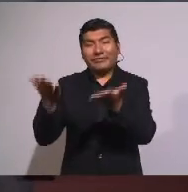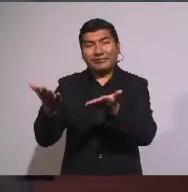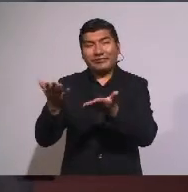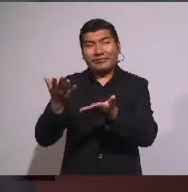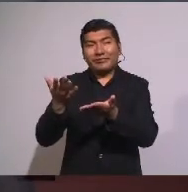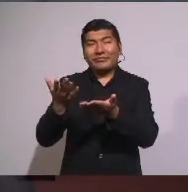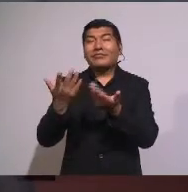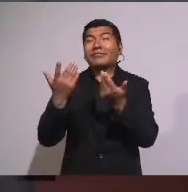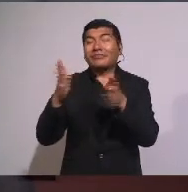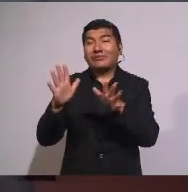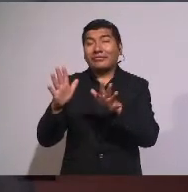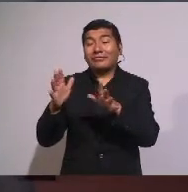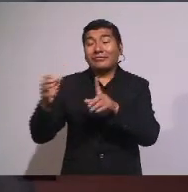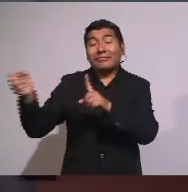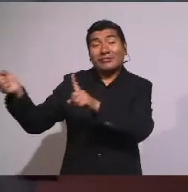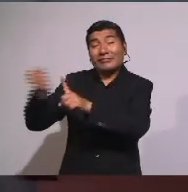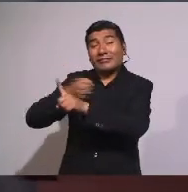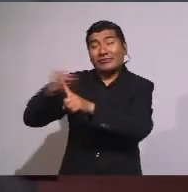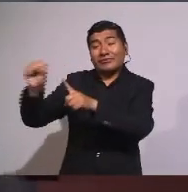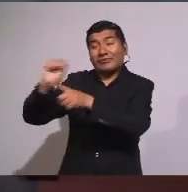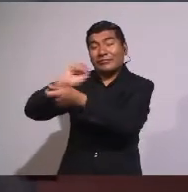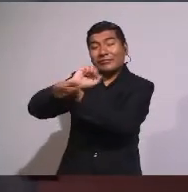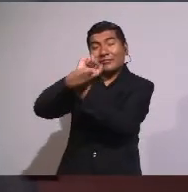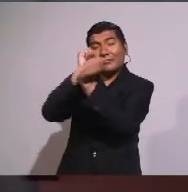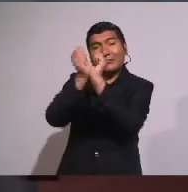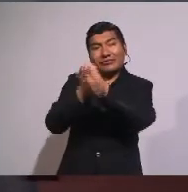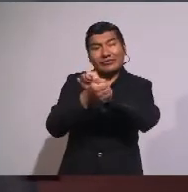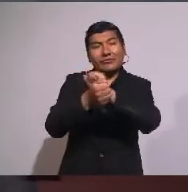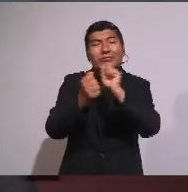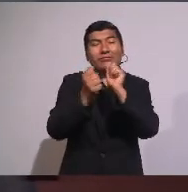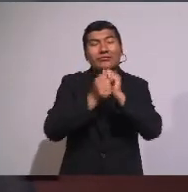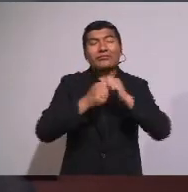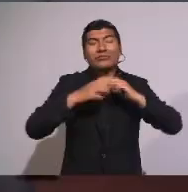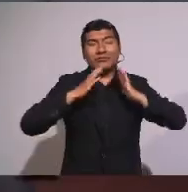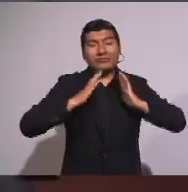contraponiendo la violencia Con la mansedumbre